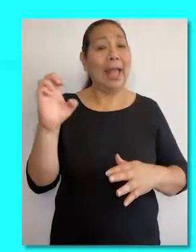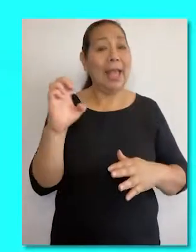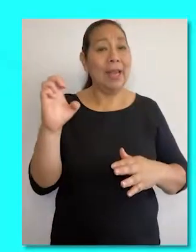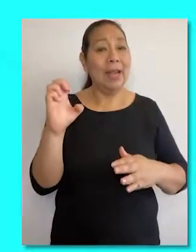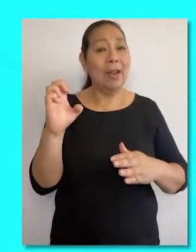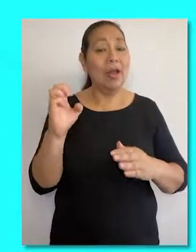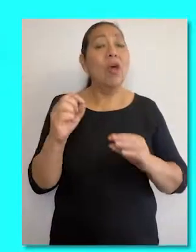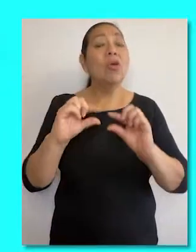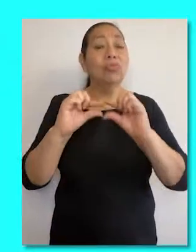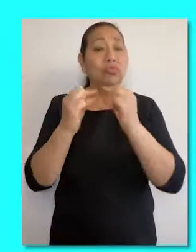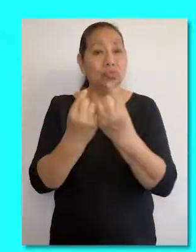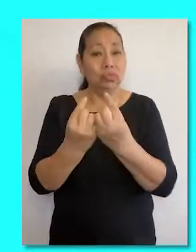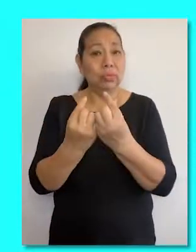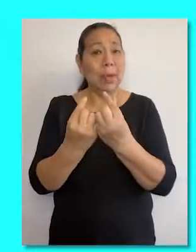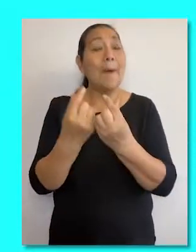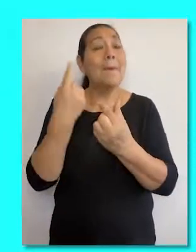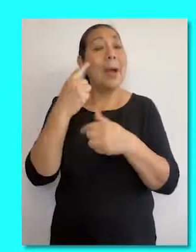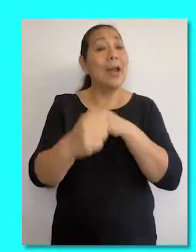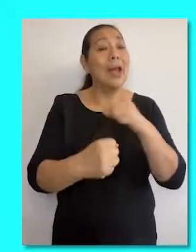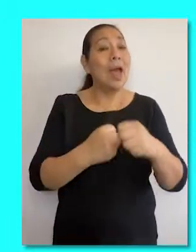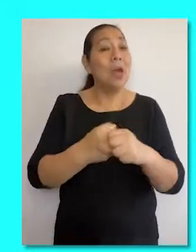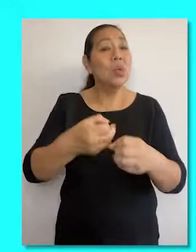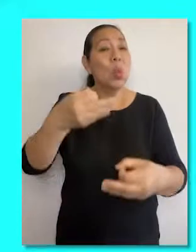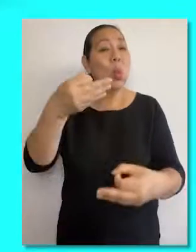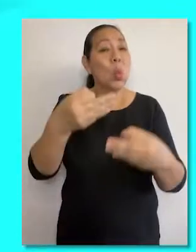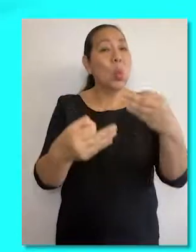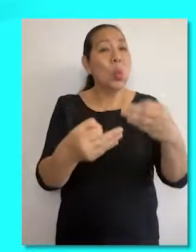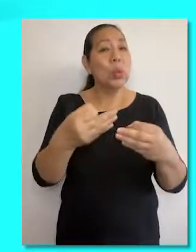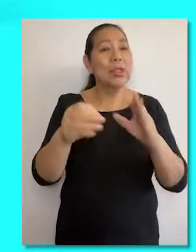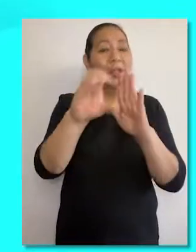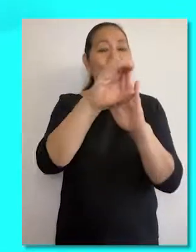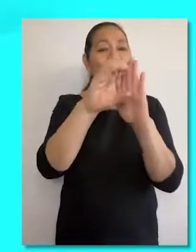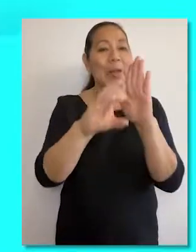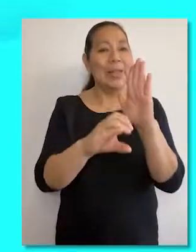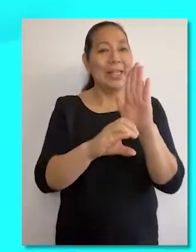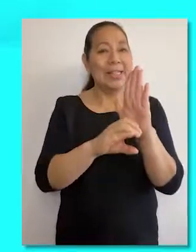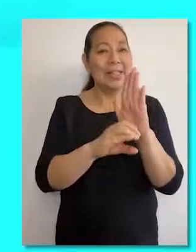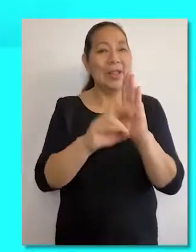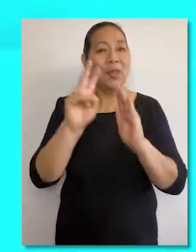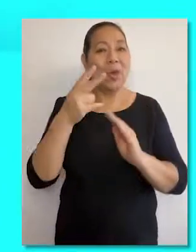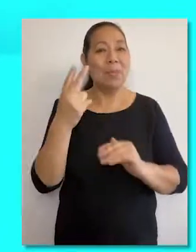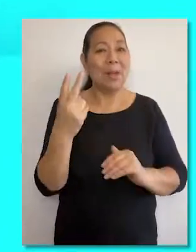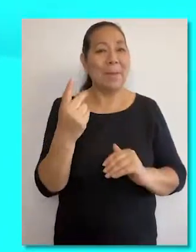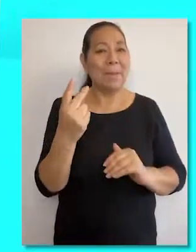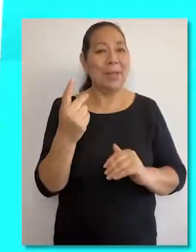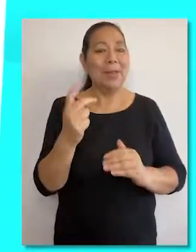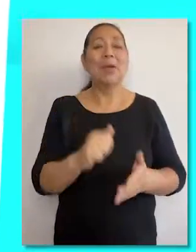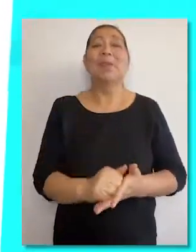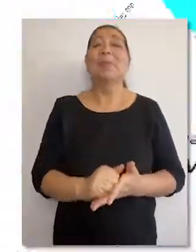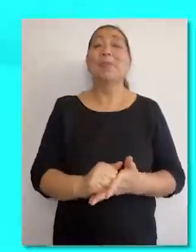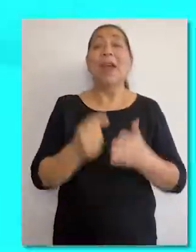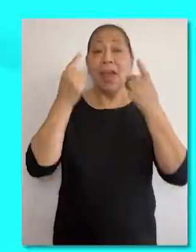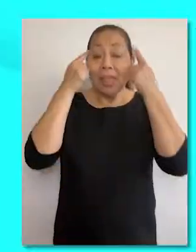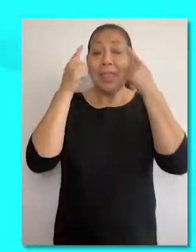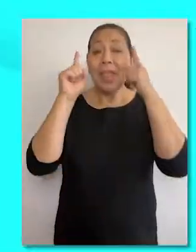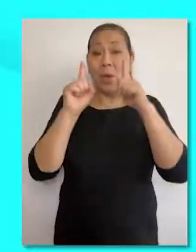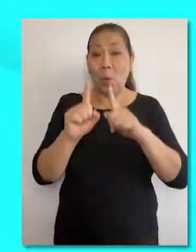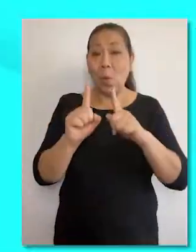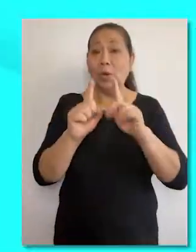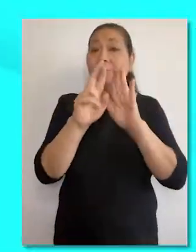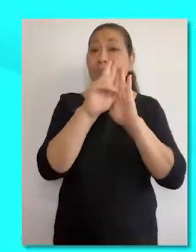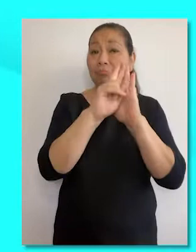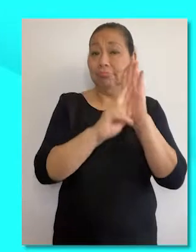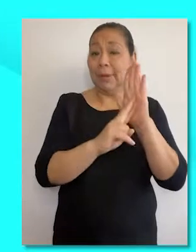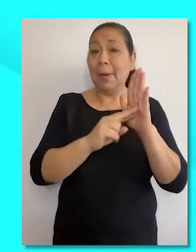7 de enero, la conformación de las salas para el Año Jurisdiccional Constitucional 2021. De acuerdo